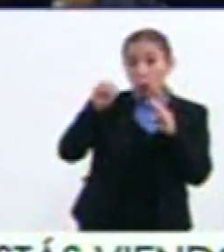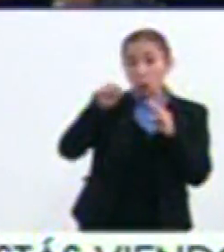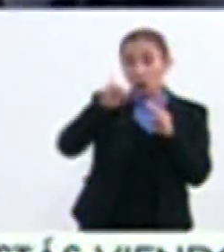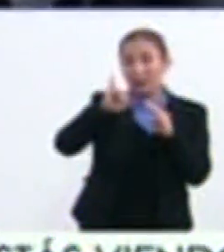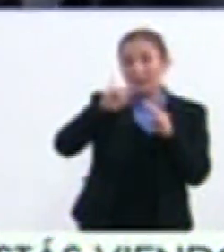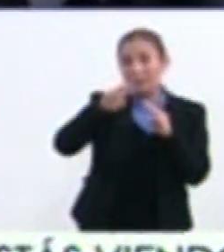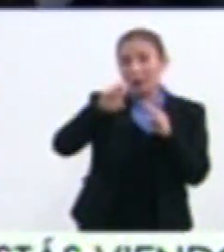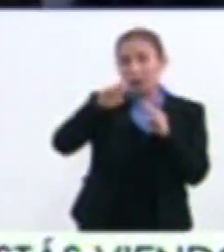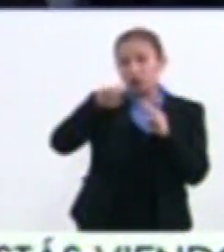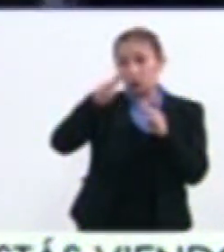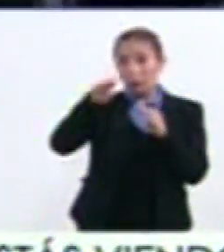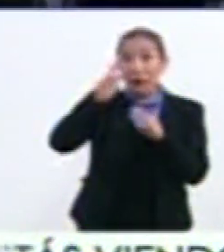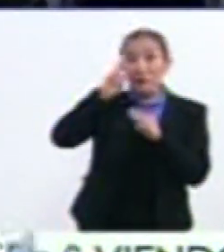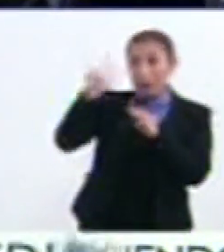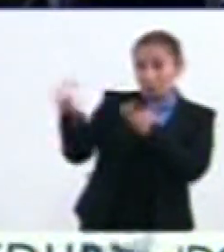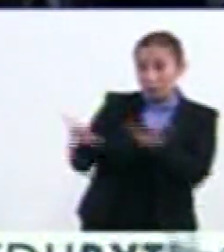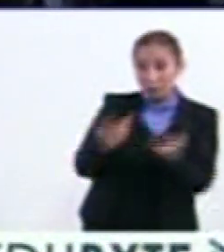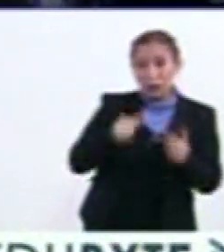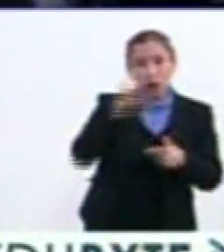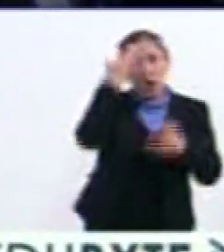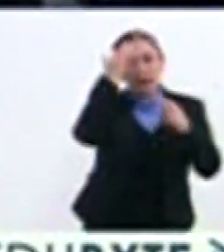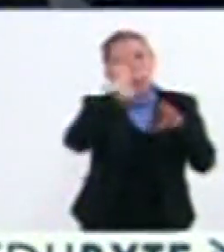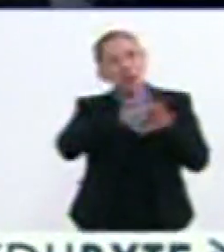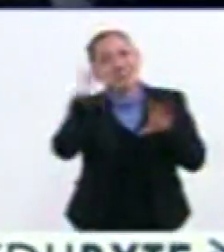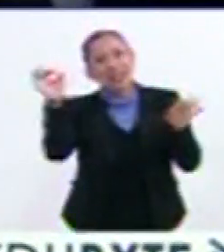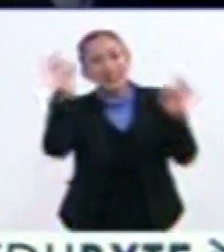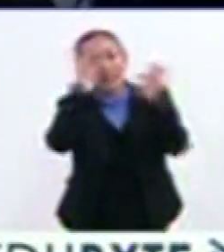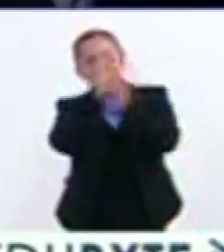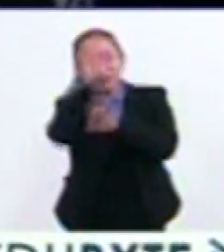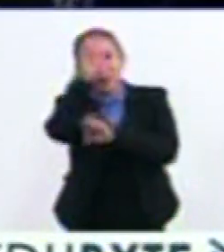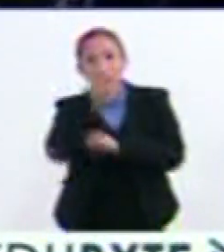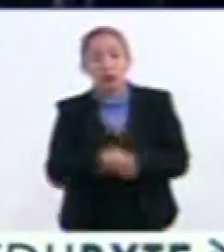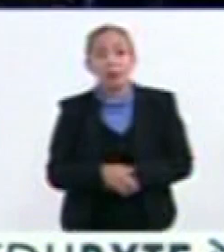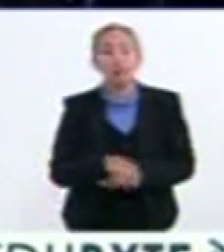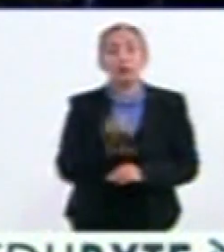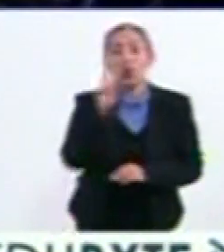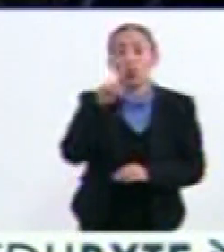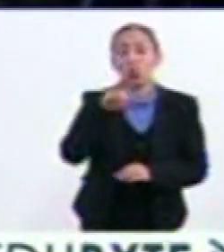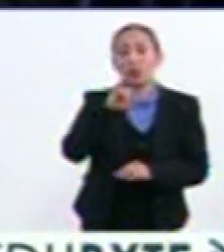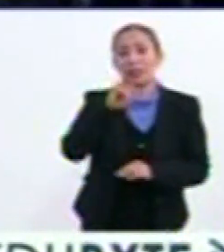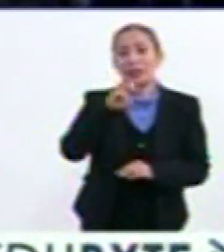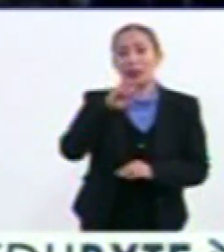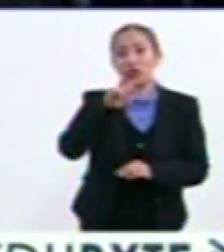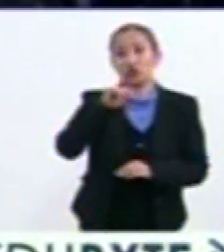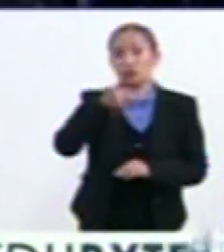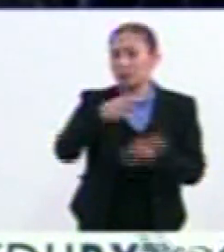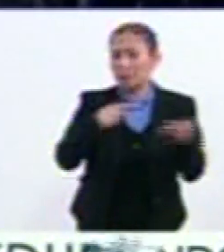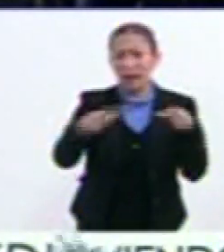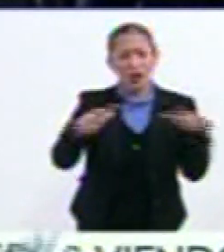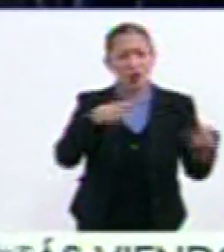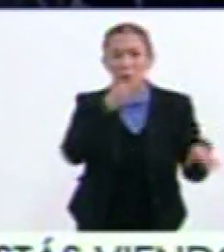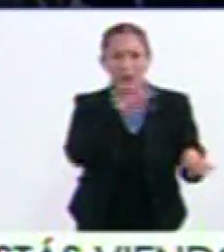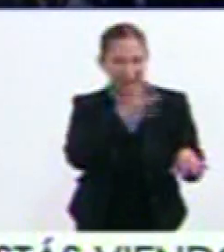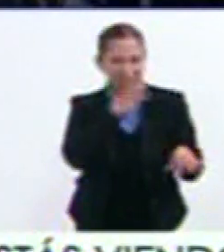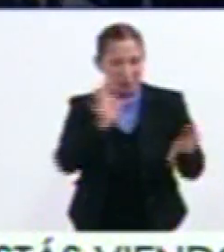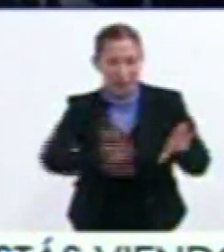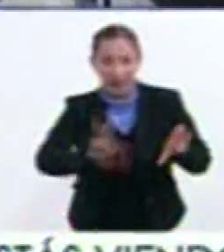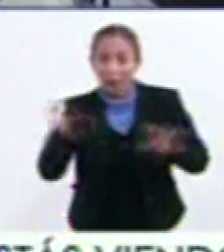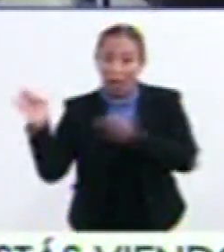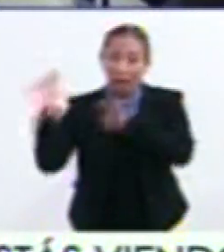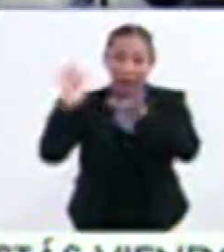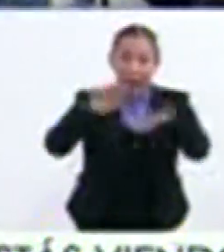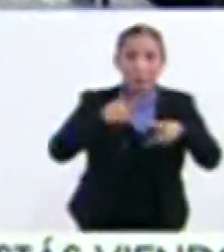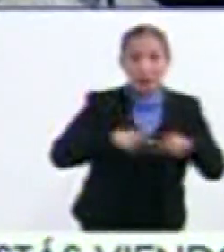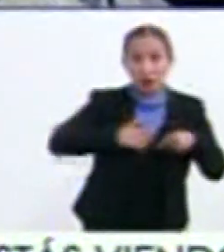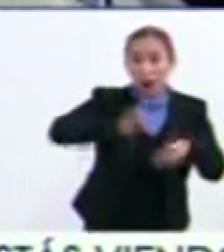para que pudieran apreciar y conocer más sobre el eclipse lunar Universum preparó casi una fiesta astronómica para que el público pueda